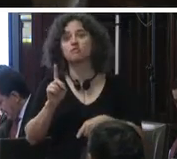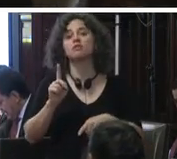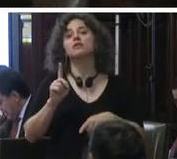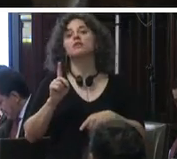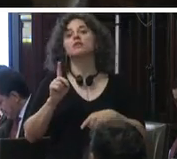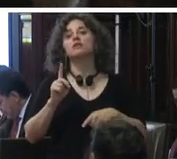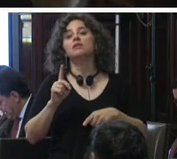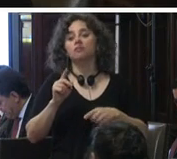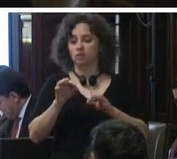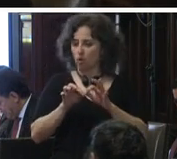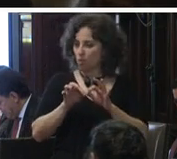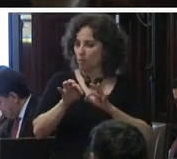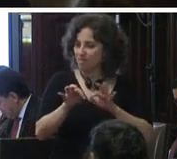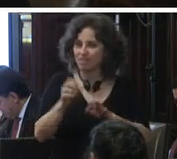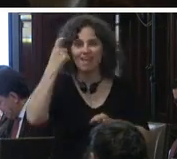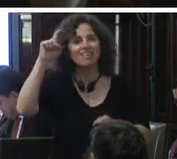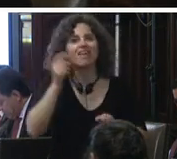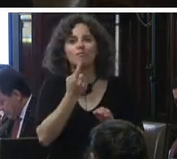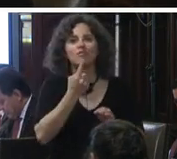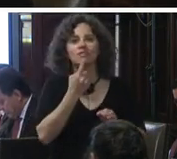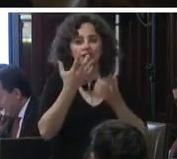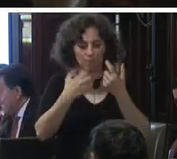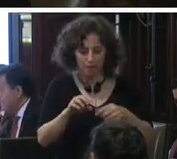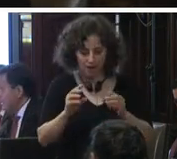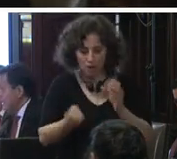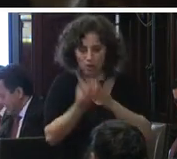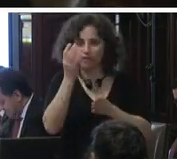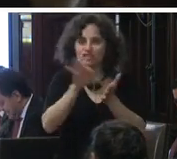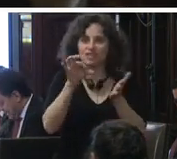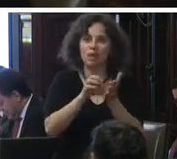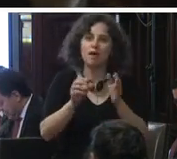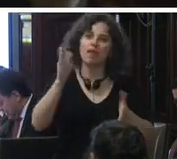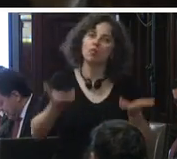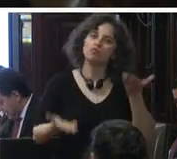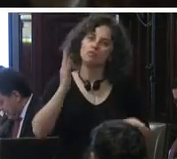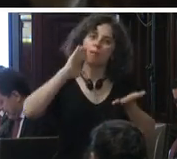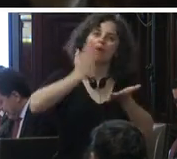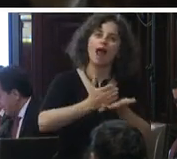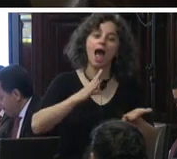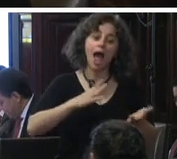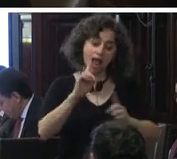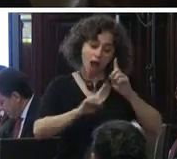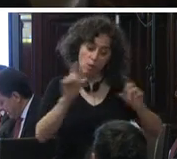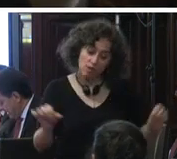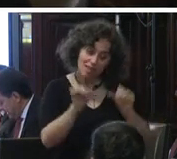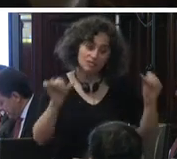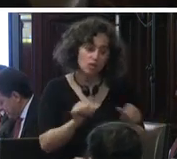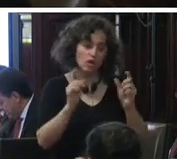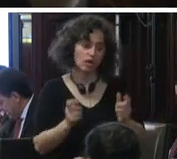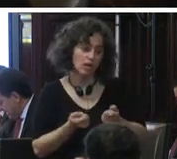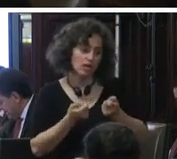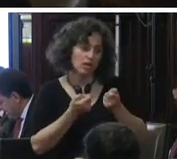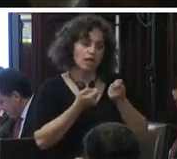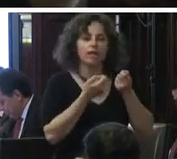entre medidas tomadas para instrumentar un nuevo sistema de justicia penal existen acciones que han reforzado el carácter